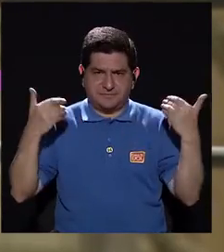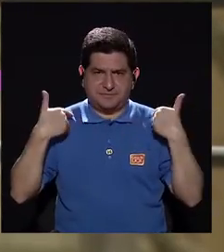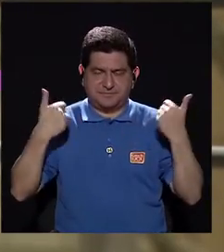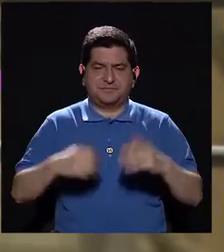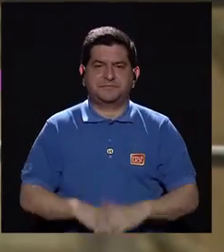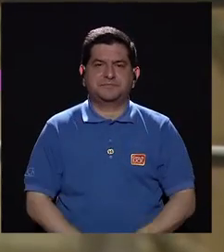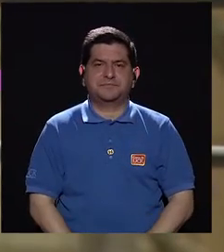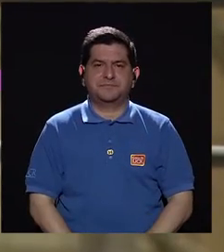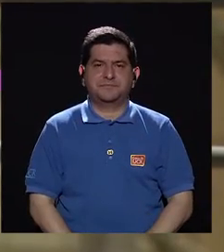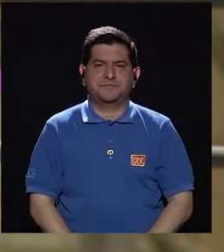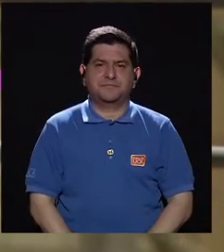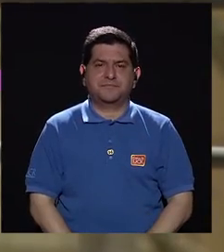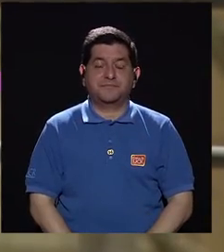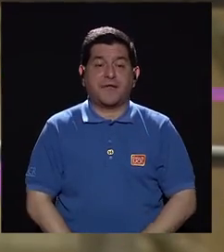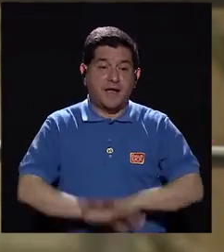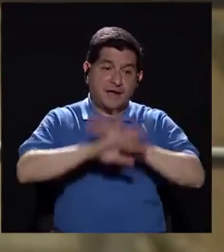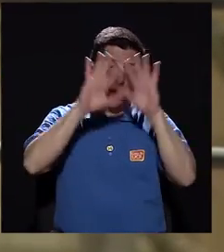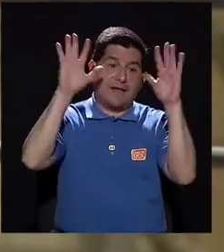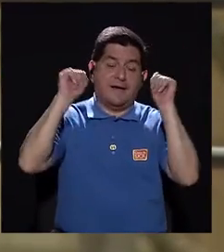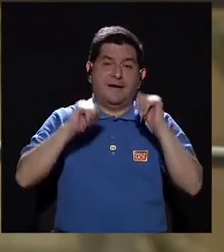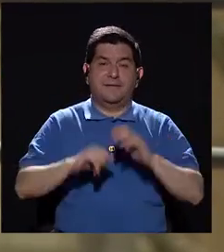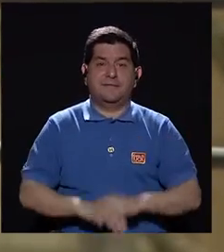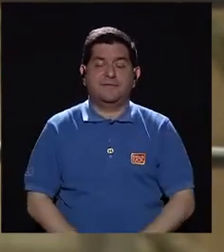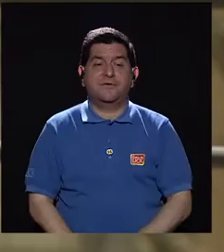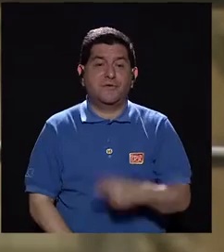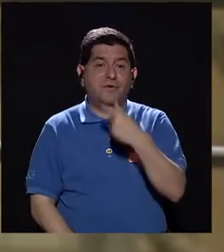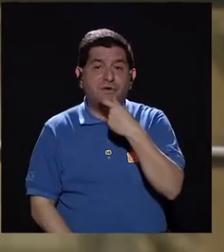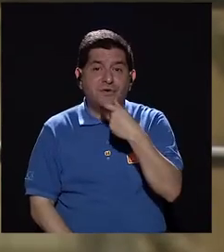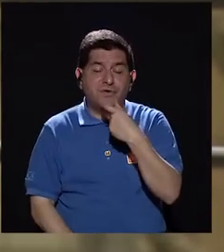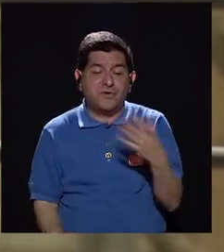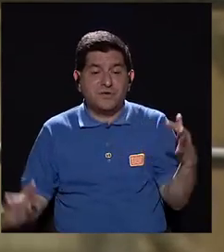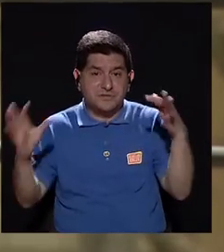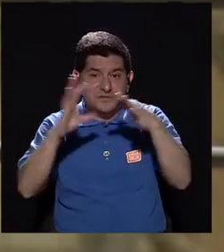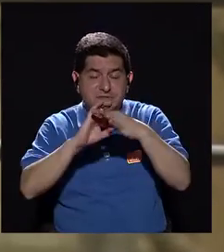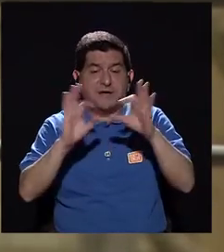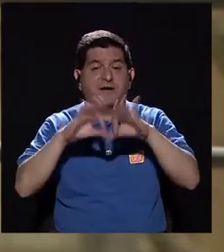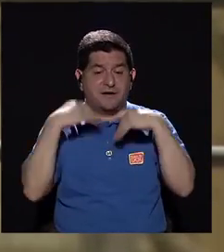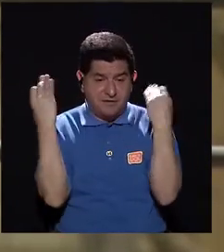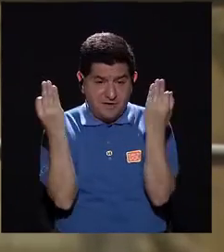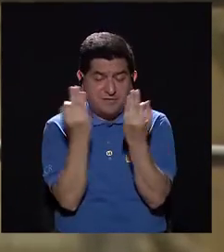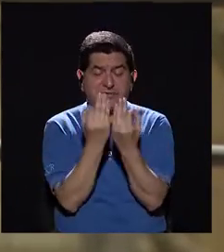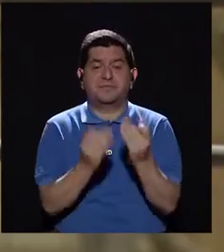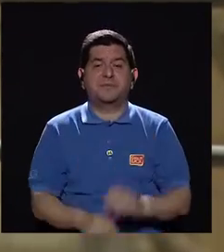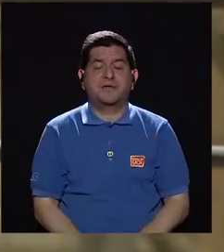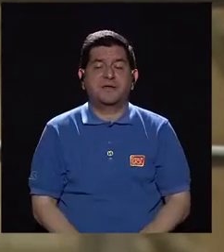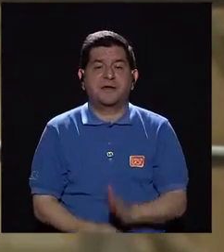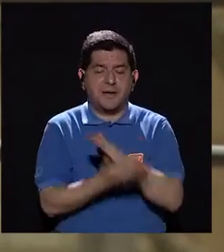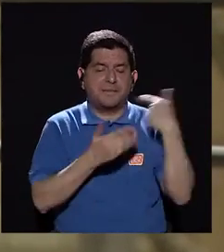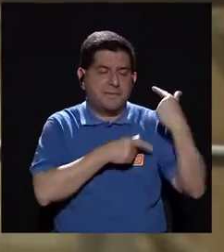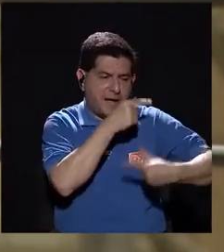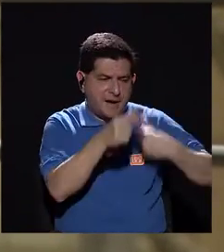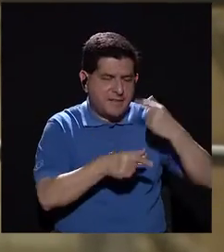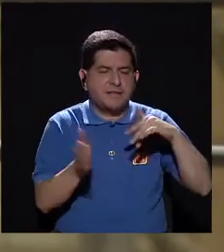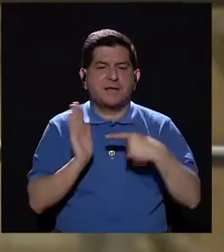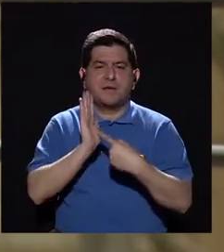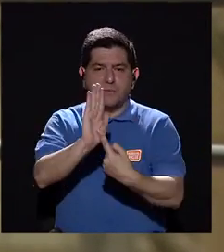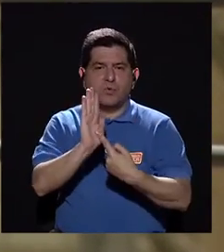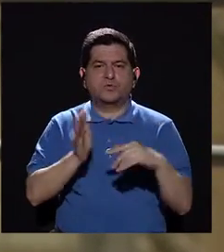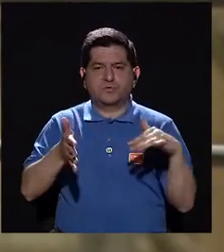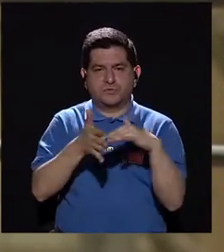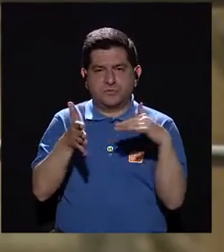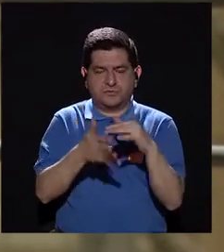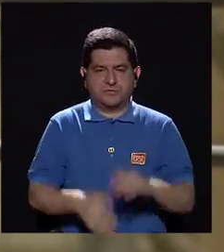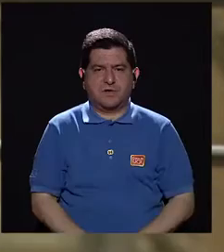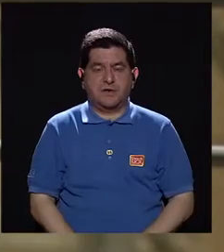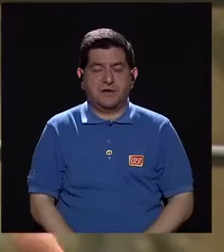felices. Entonces, claro, la risa tiene que ver también con la familia, con la parte genética, según los estudios,